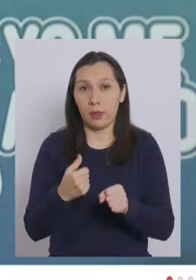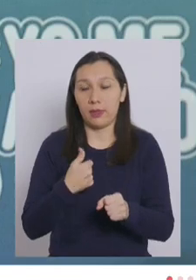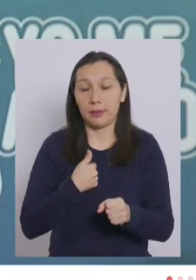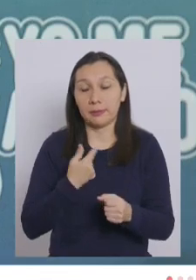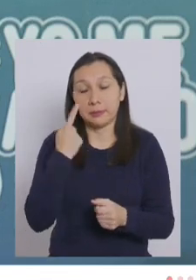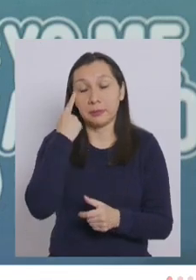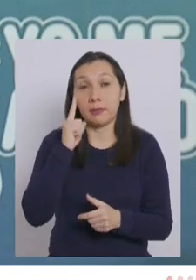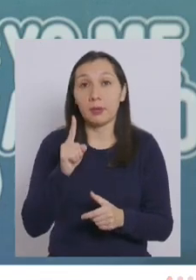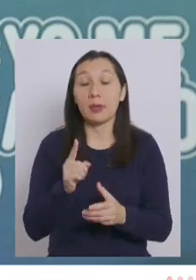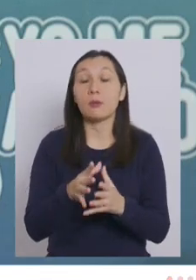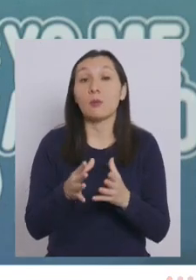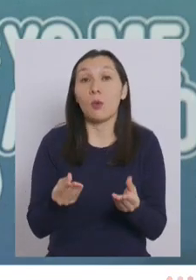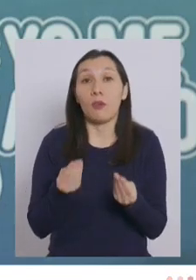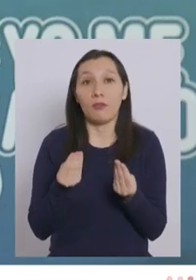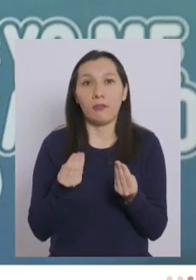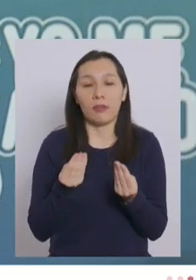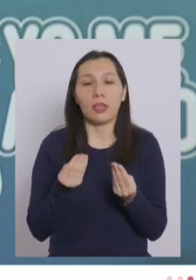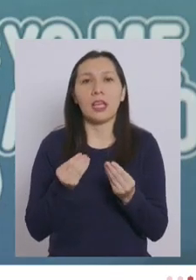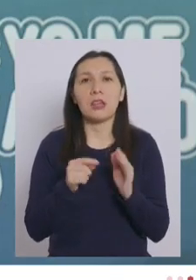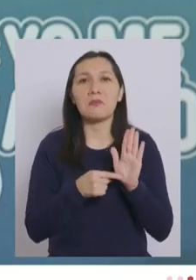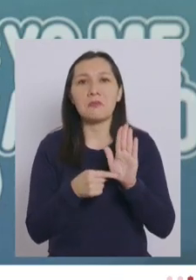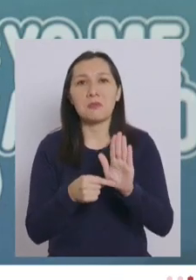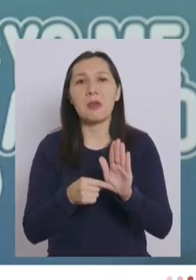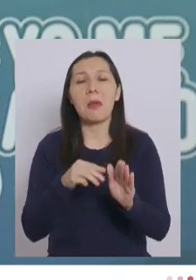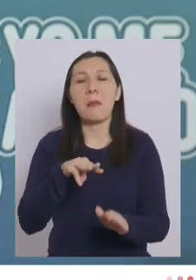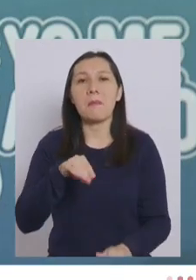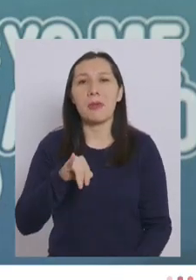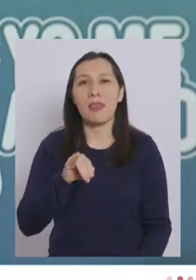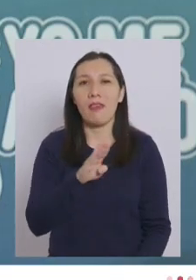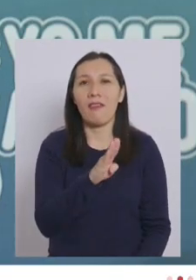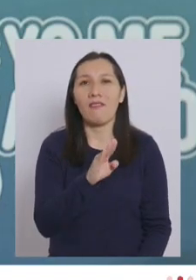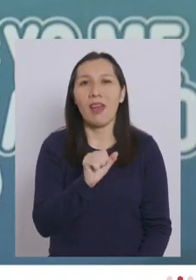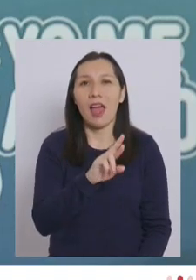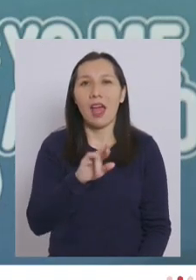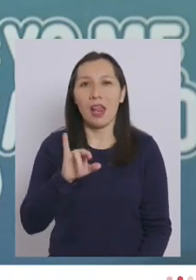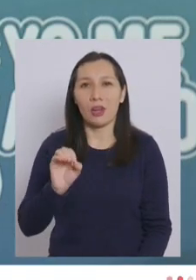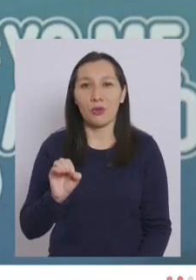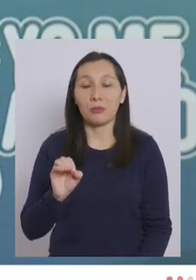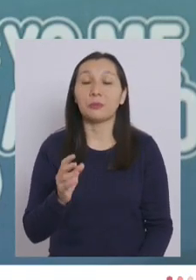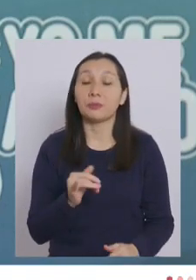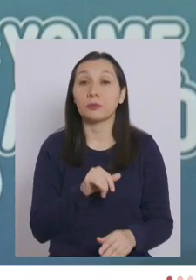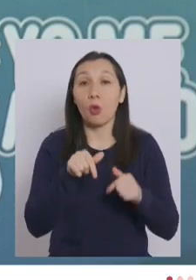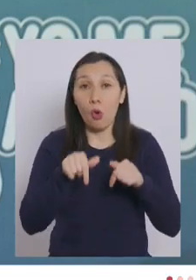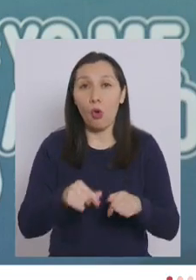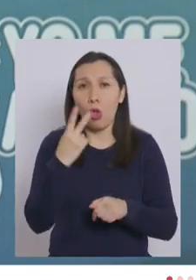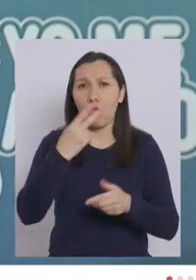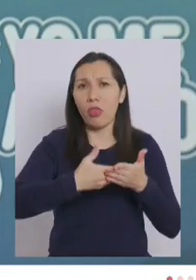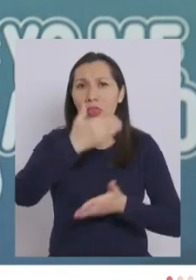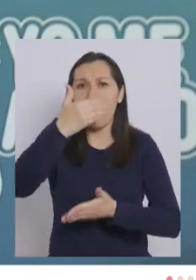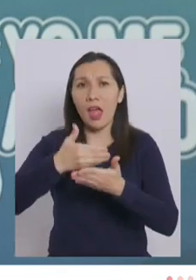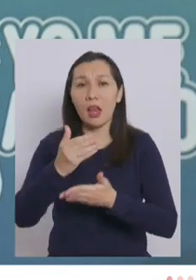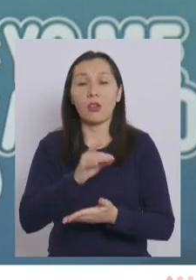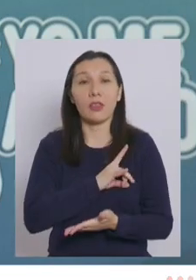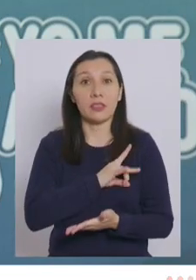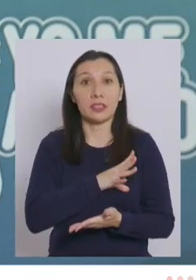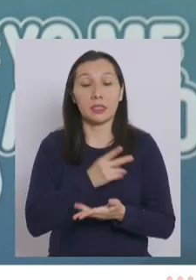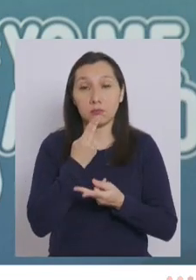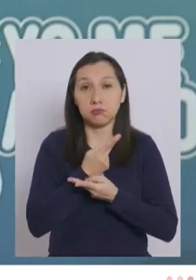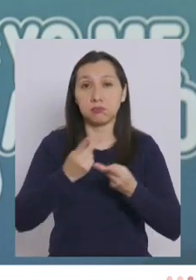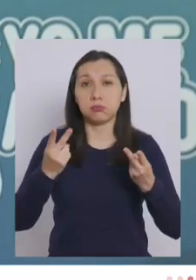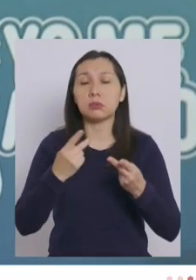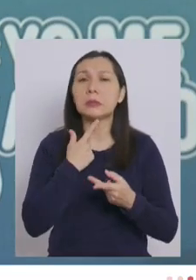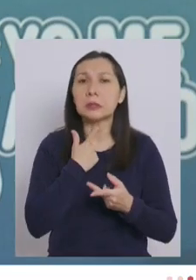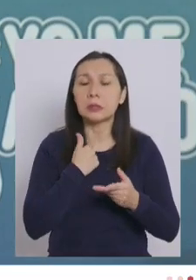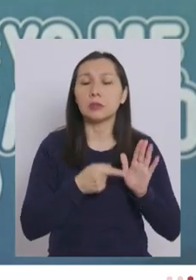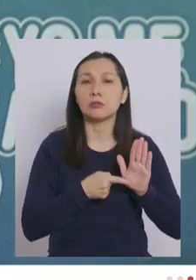Pero muy bueno el avance de Mi Barrio. Hoy en dos diarios de circulación nacional se publican